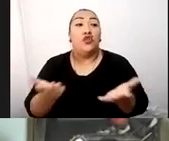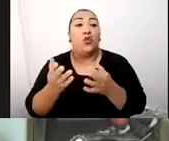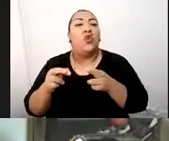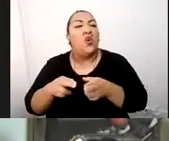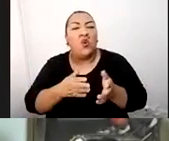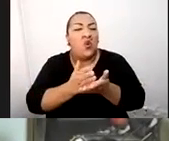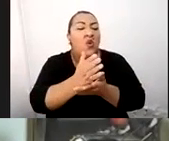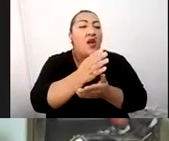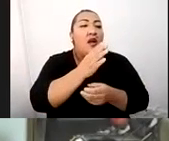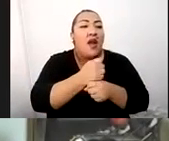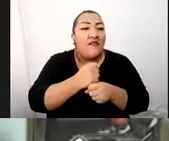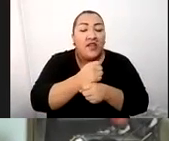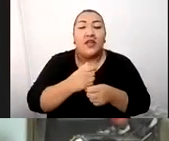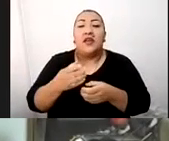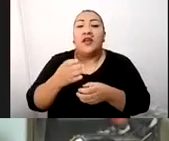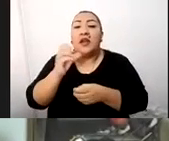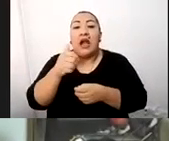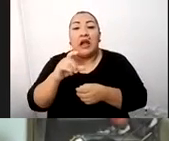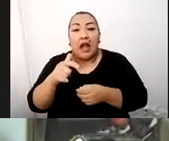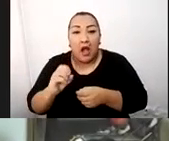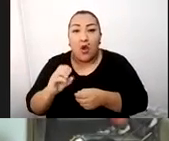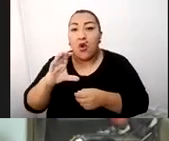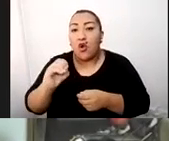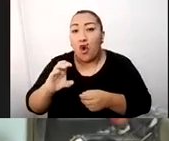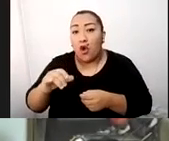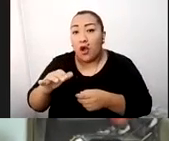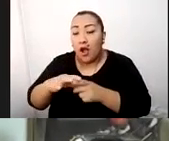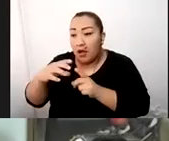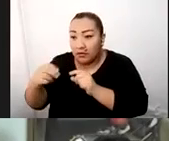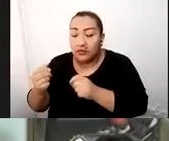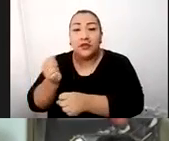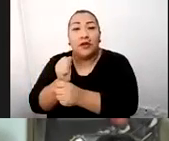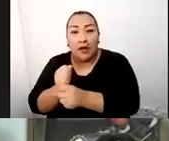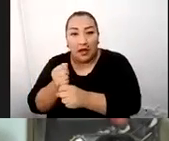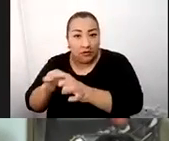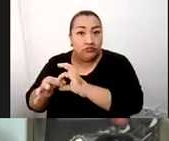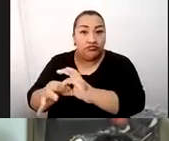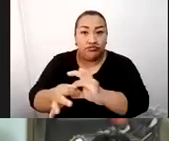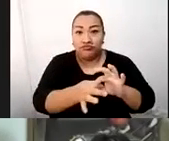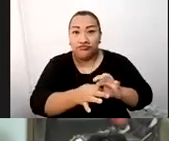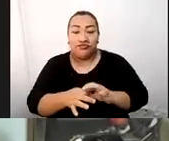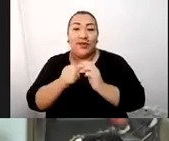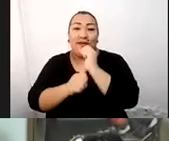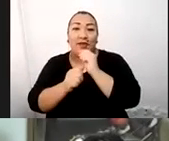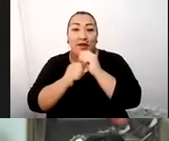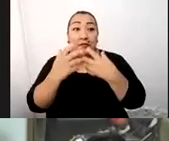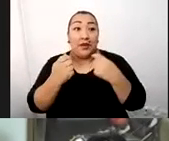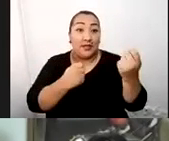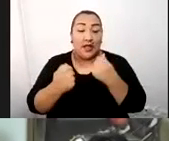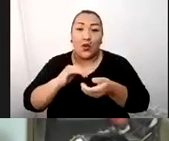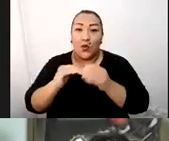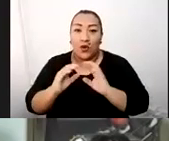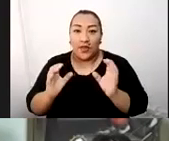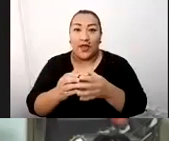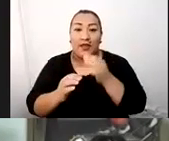de la coca, del té, ¿no? Y otros más. Estamos en este momento trabajando de la mano con nuestros hermanos empresarios y comunidades, además